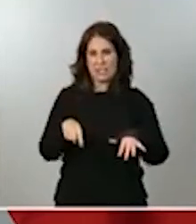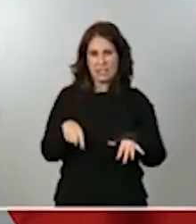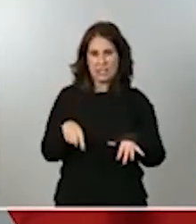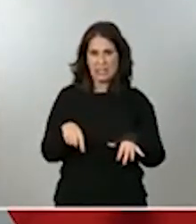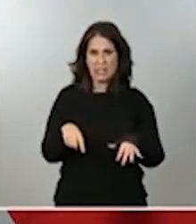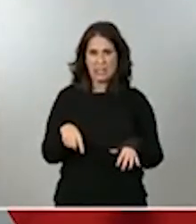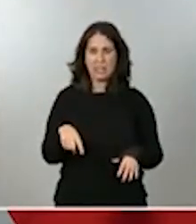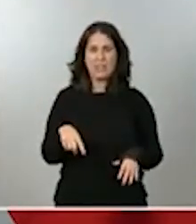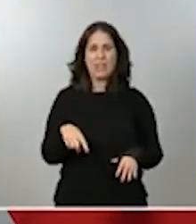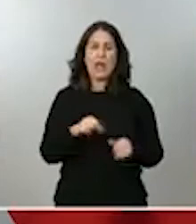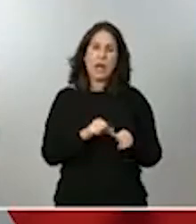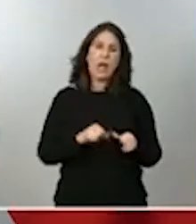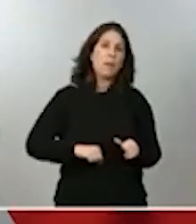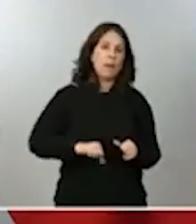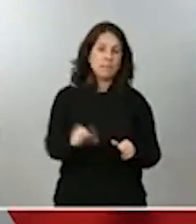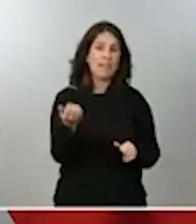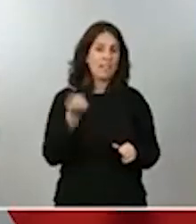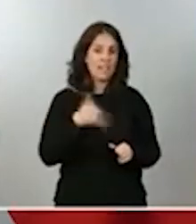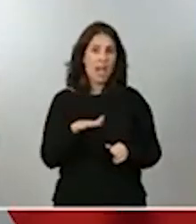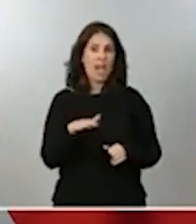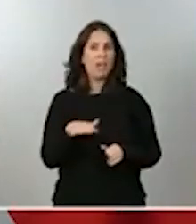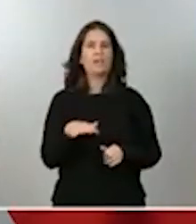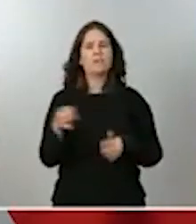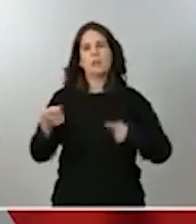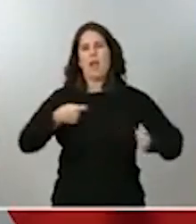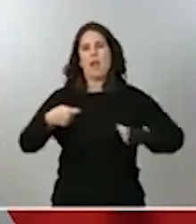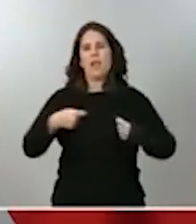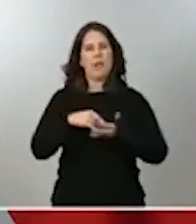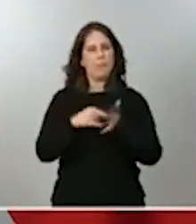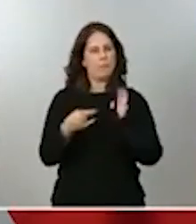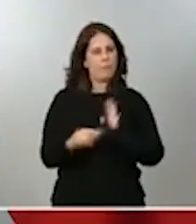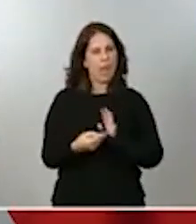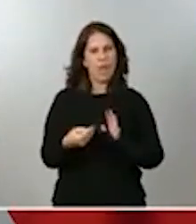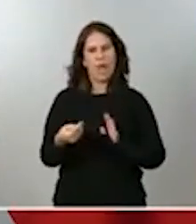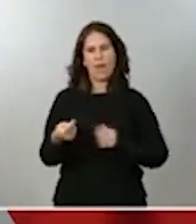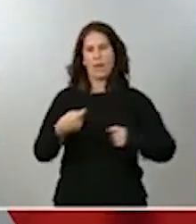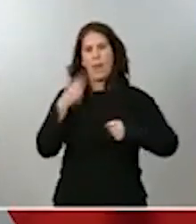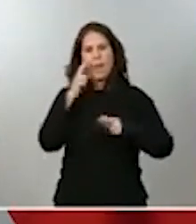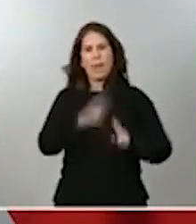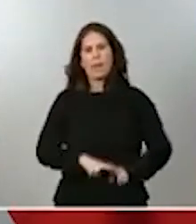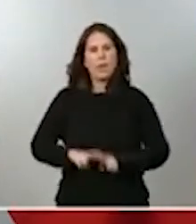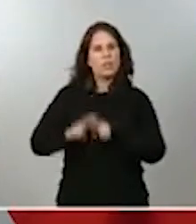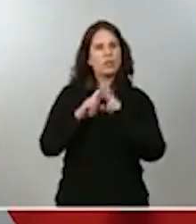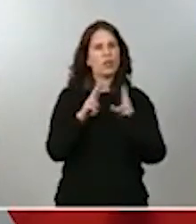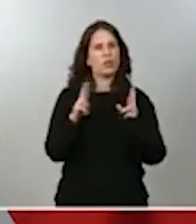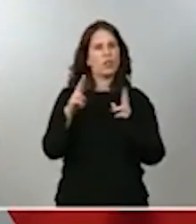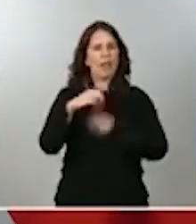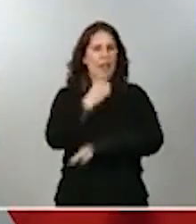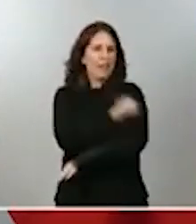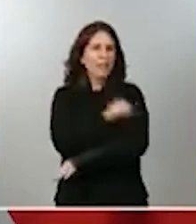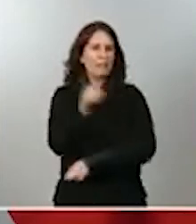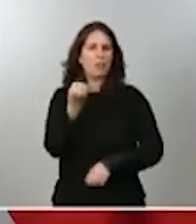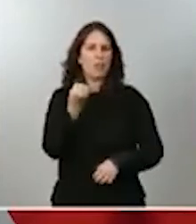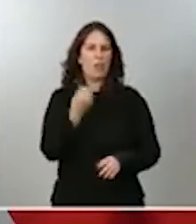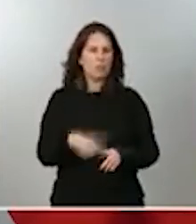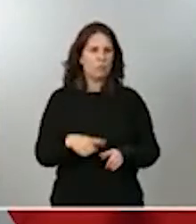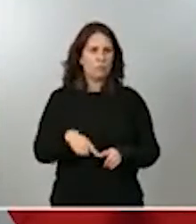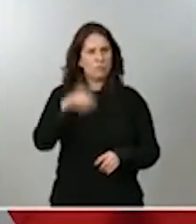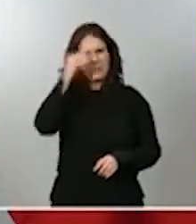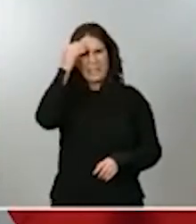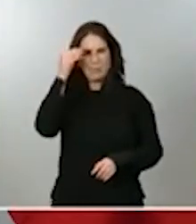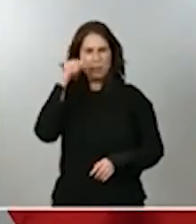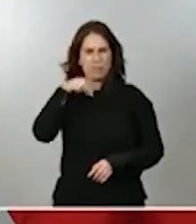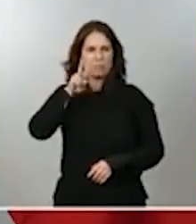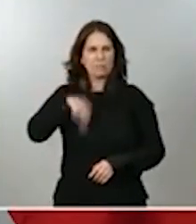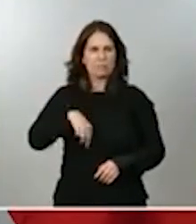ya mismo van a tener que negociar los planes, negociar los diagnósticos, el registro, decir, que creemos que es un lapso temporal,